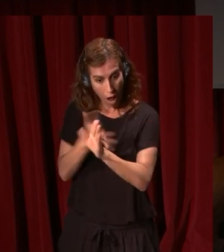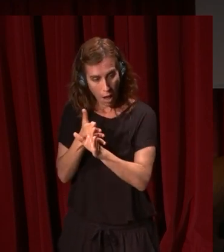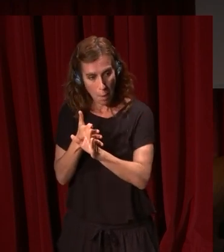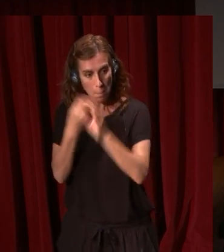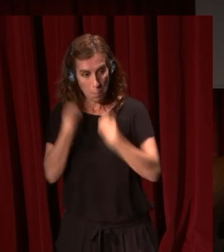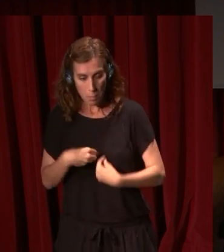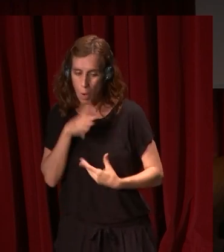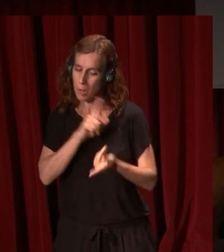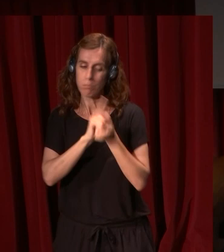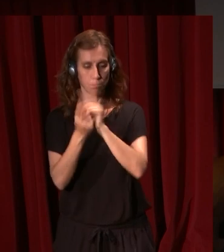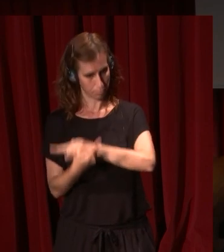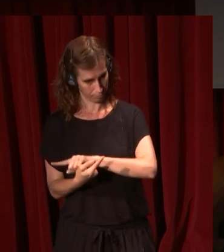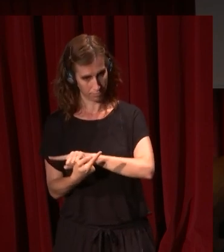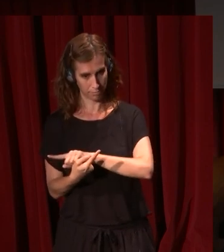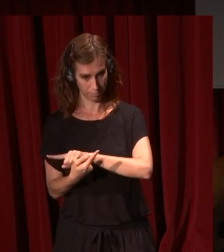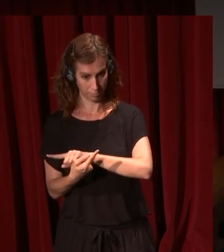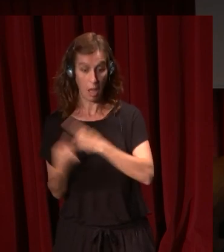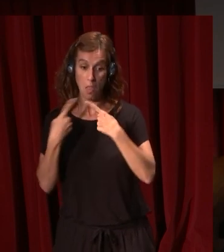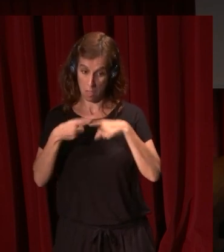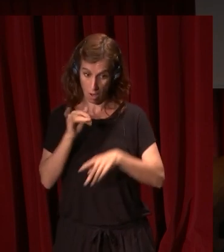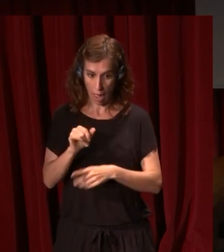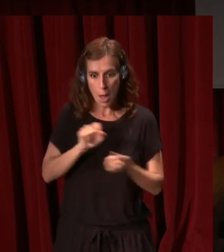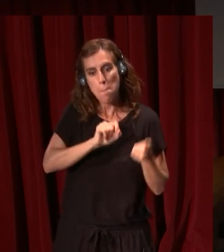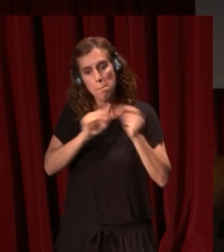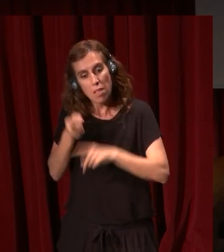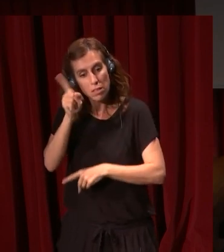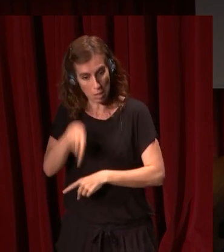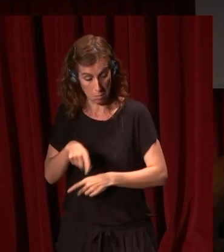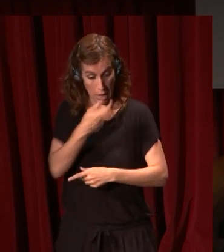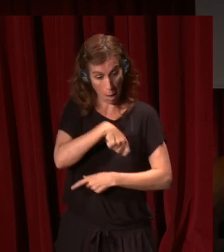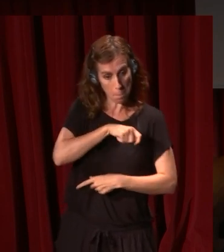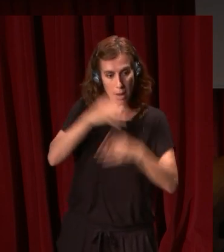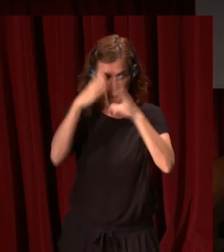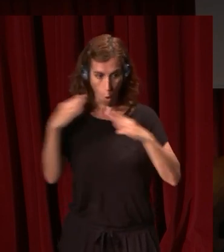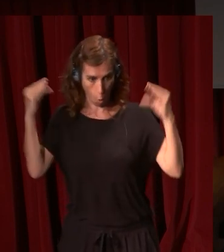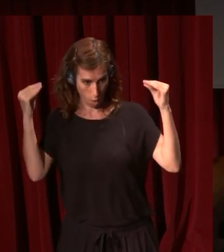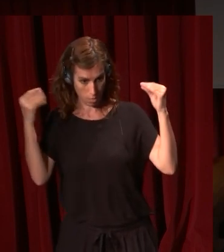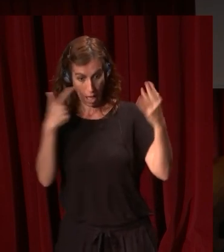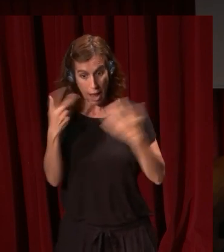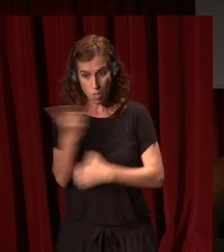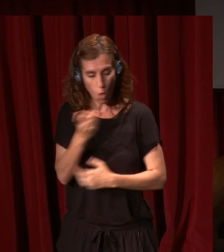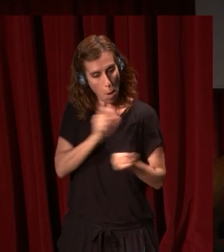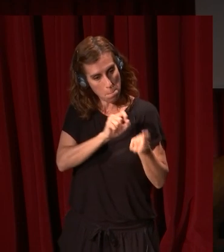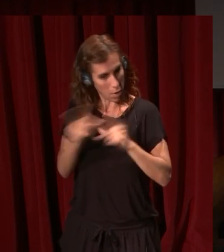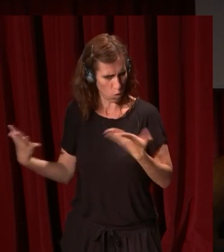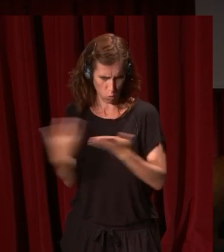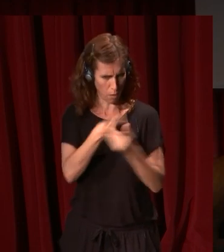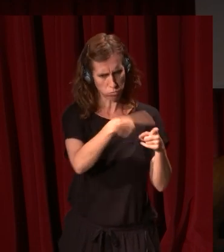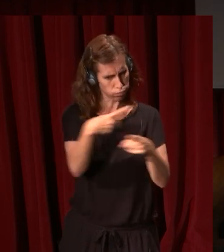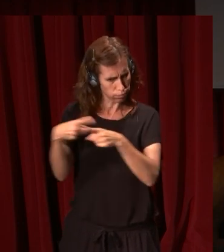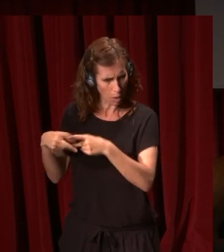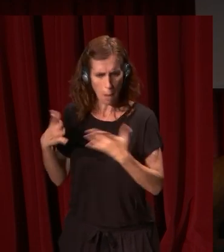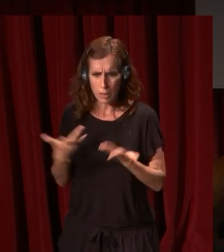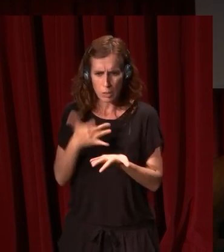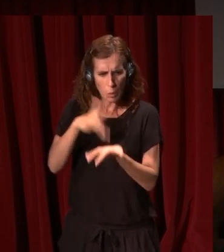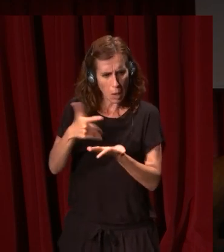matiz. Por supuesto que hay diferencias y similitudes entre España y Holanda, entre el arte español y el holandés y entre todas las cosas. Pero se ha